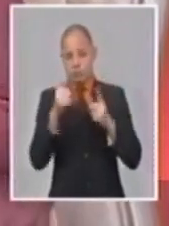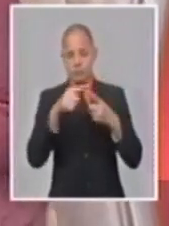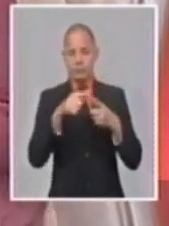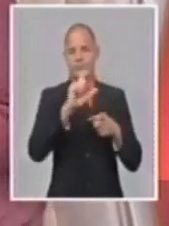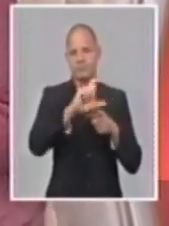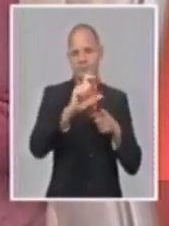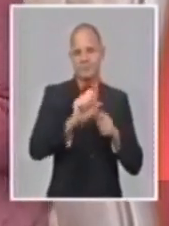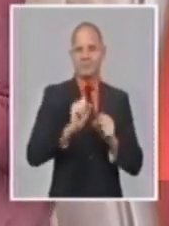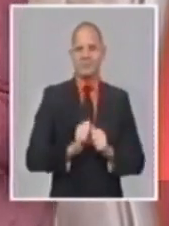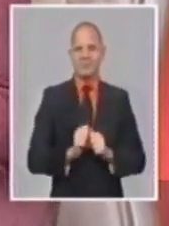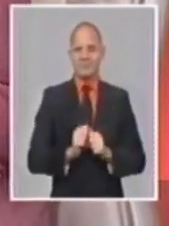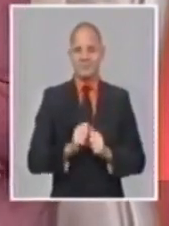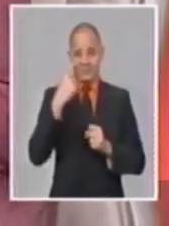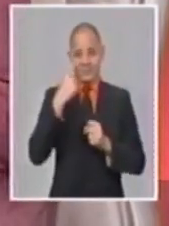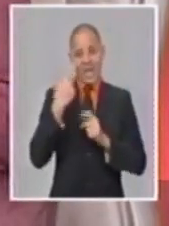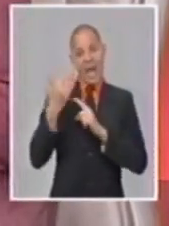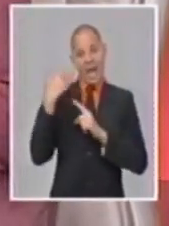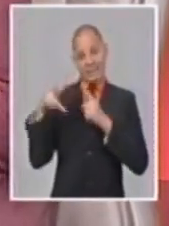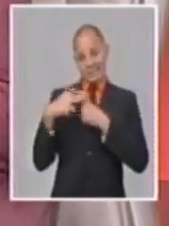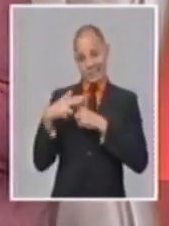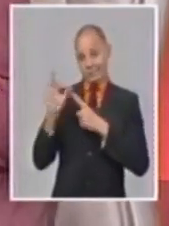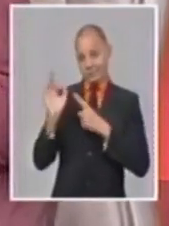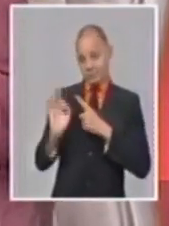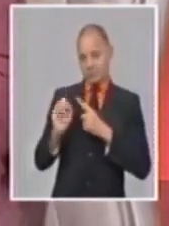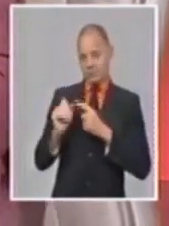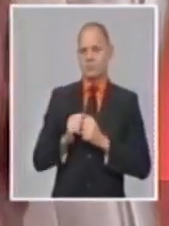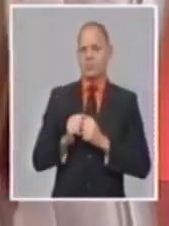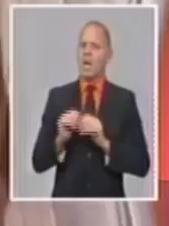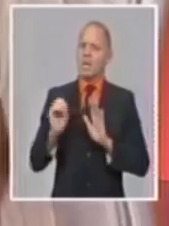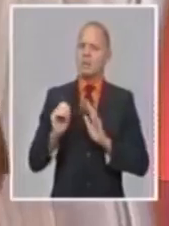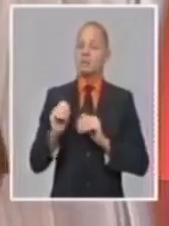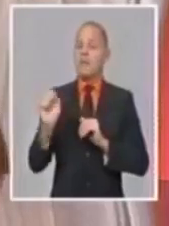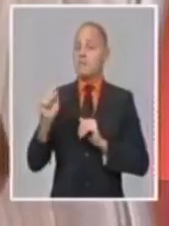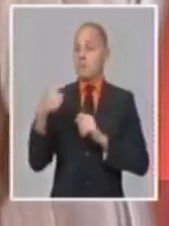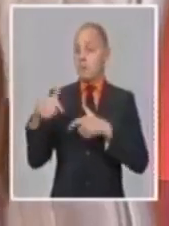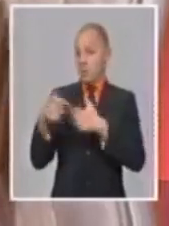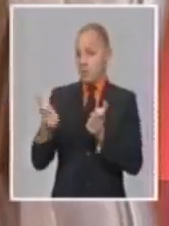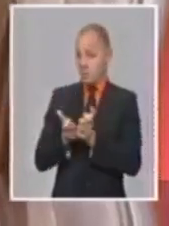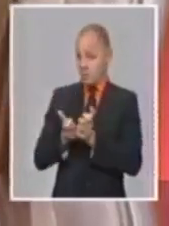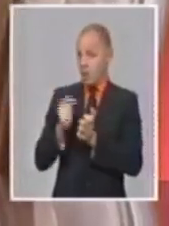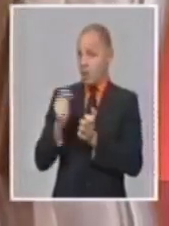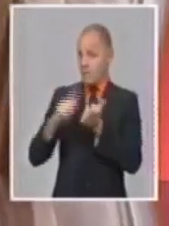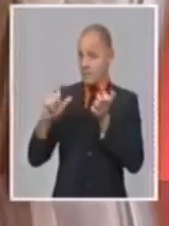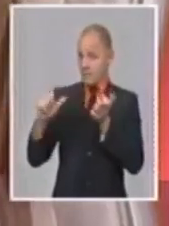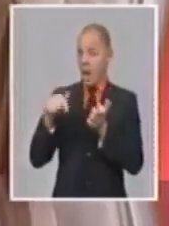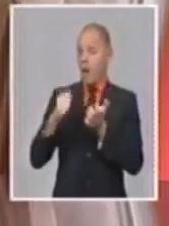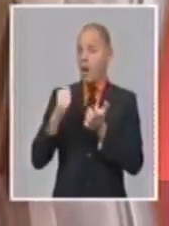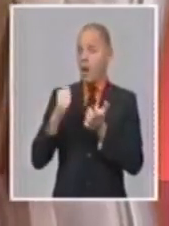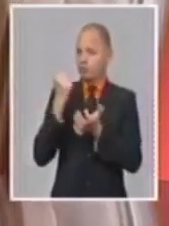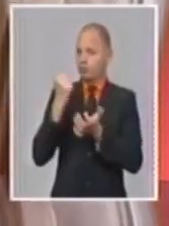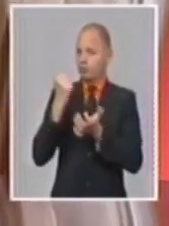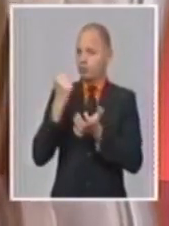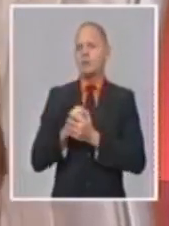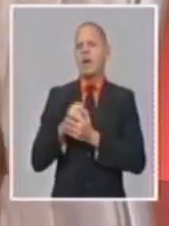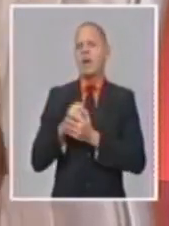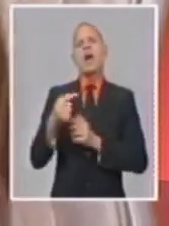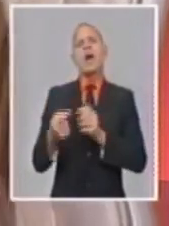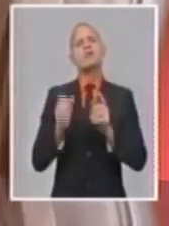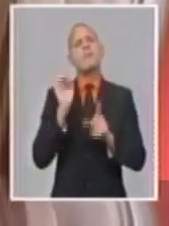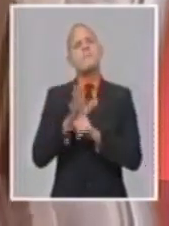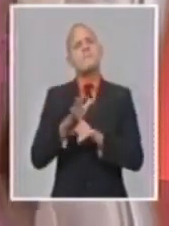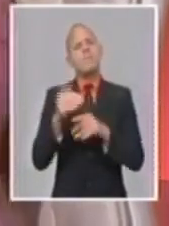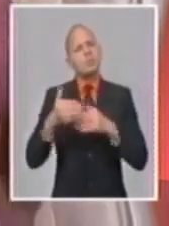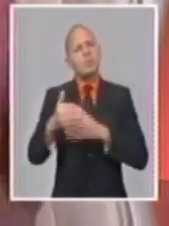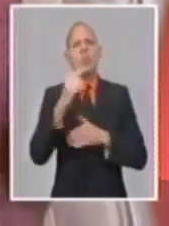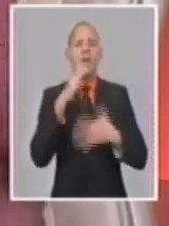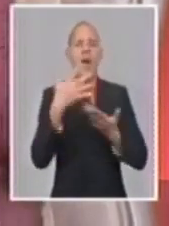todo fue a los precios mayoristas. Este decreto se vino a implementar prácticamente en su totalidad a partir del